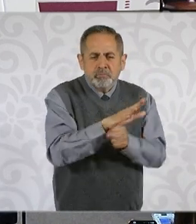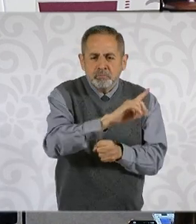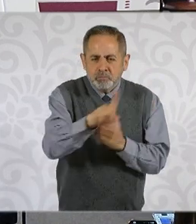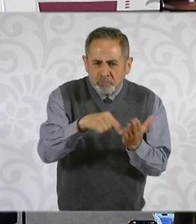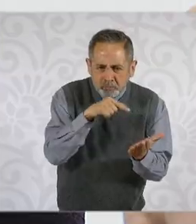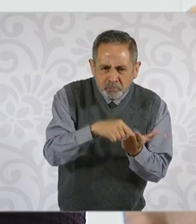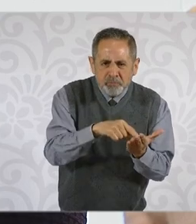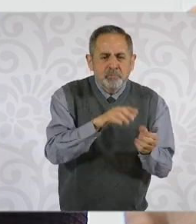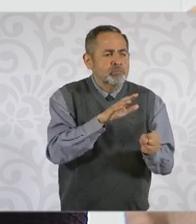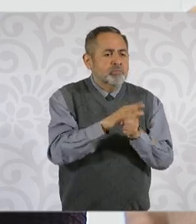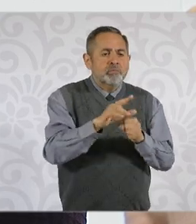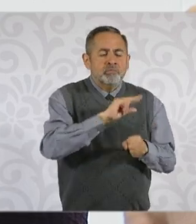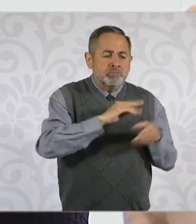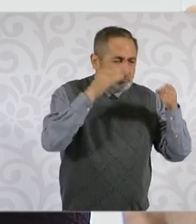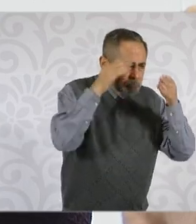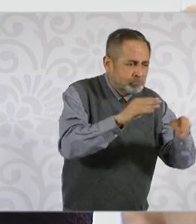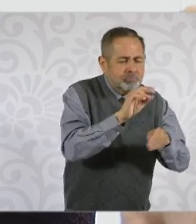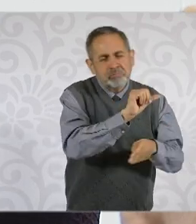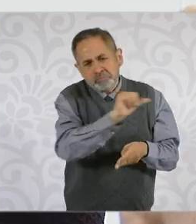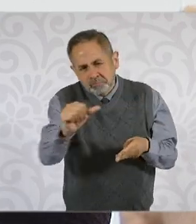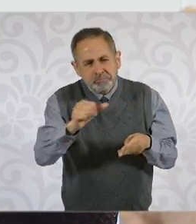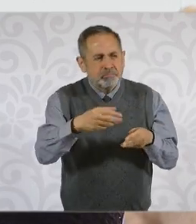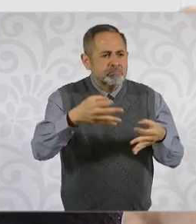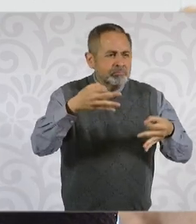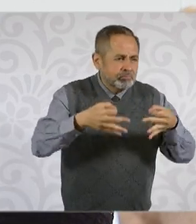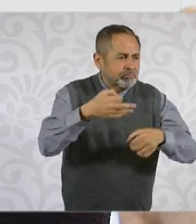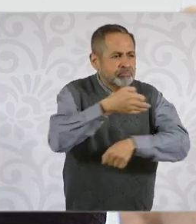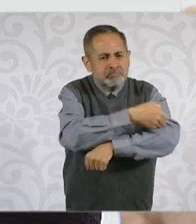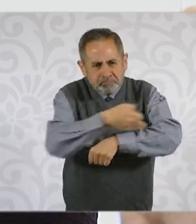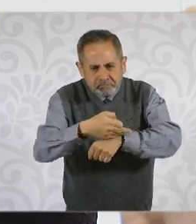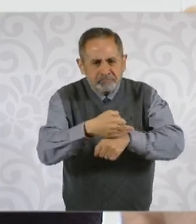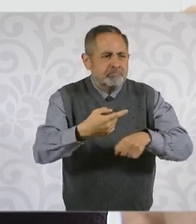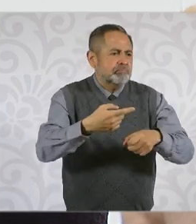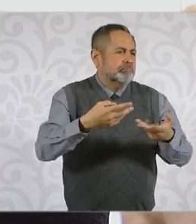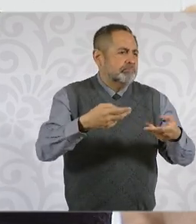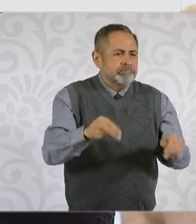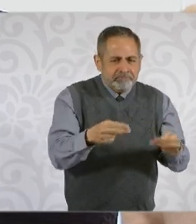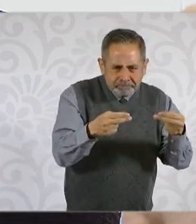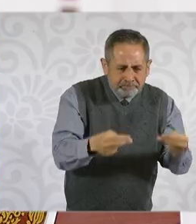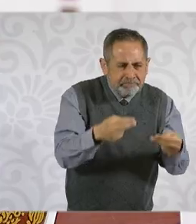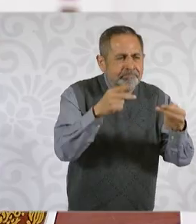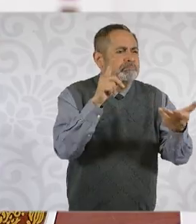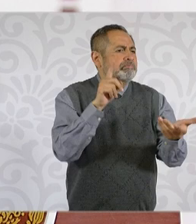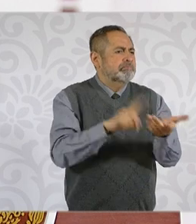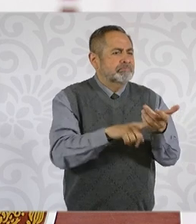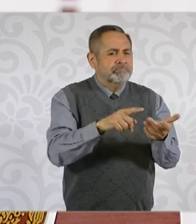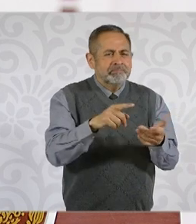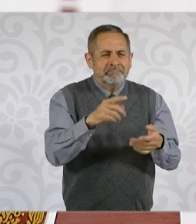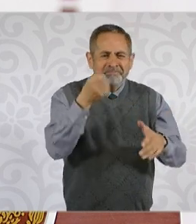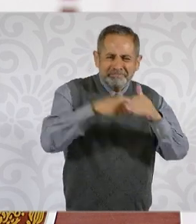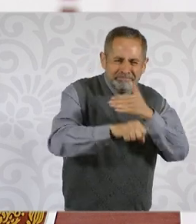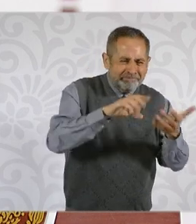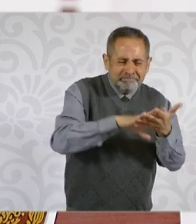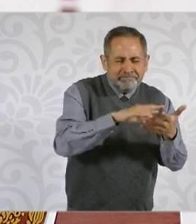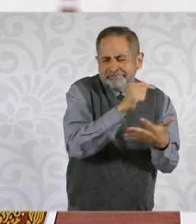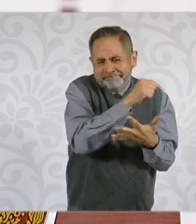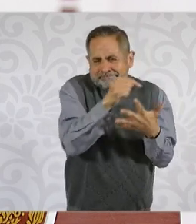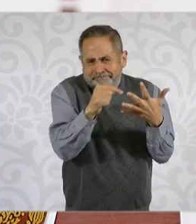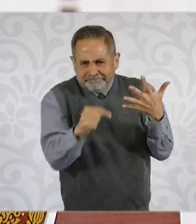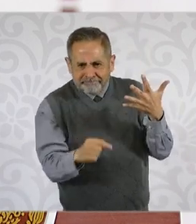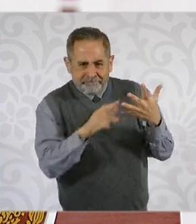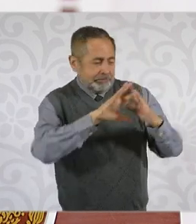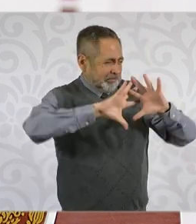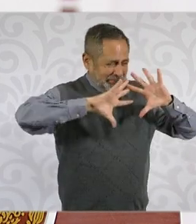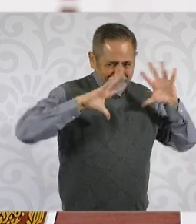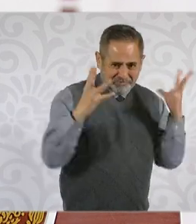su especialización por materia, género, vacancias, renuncias y